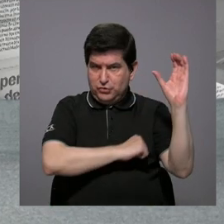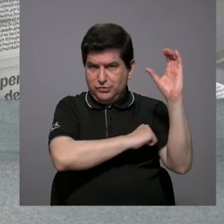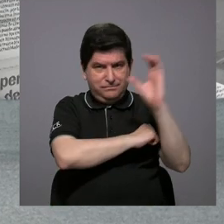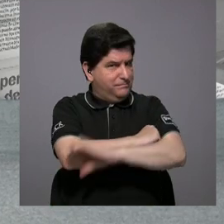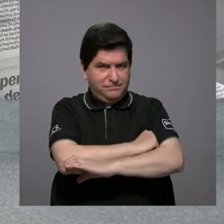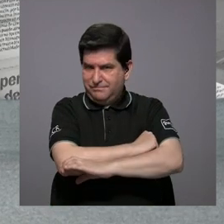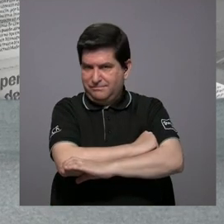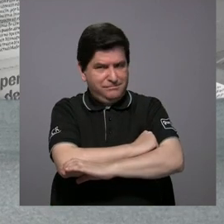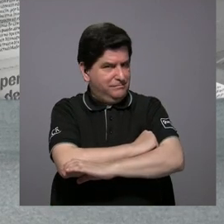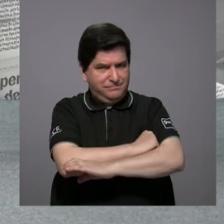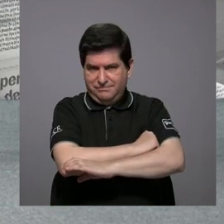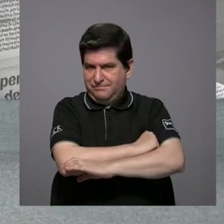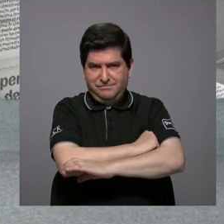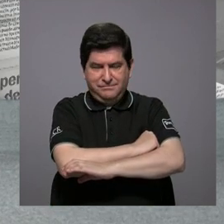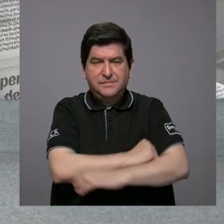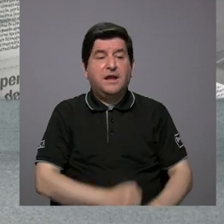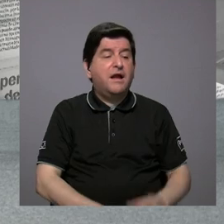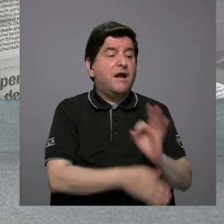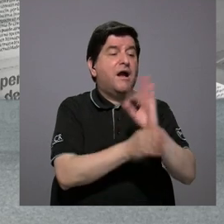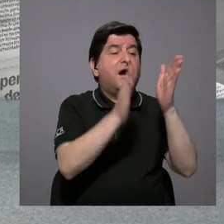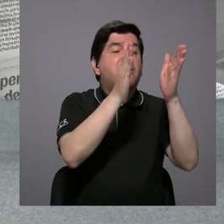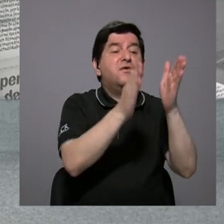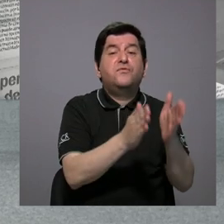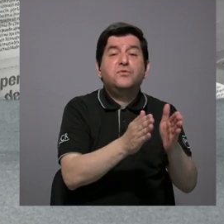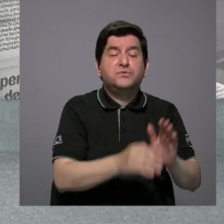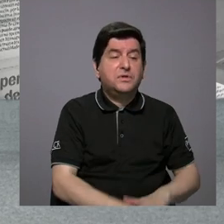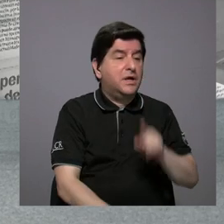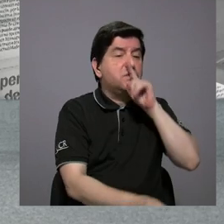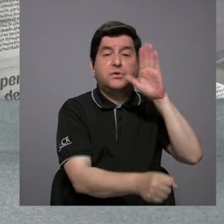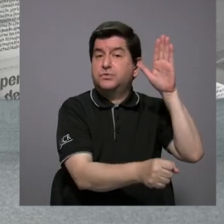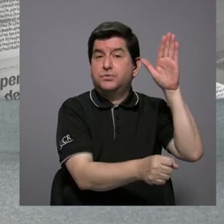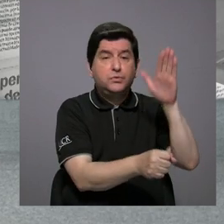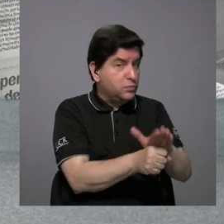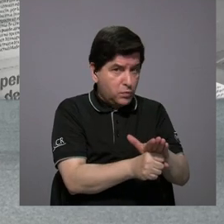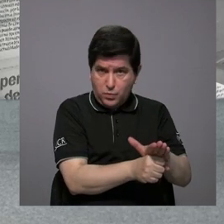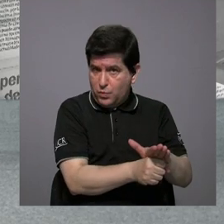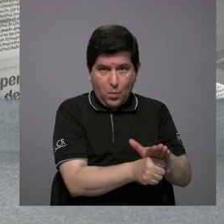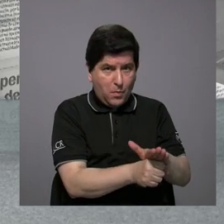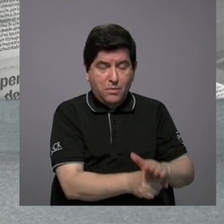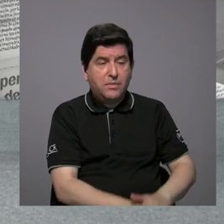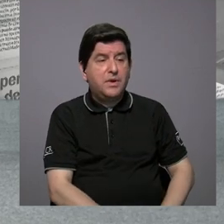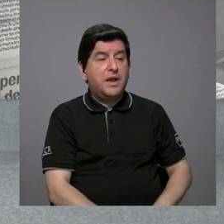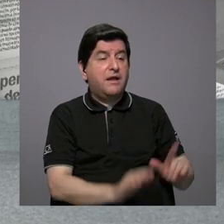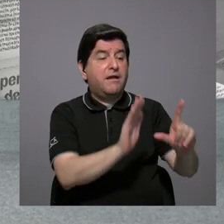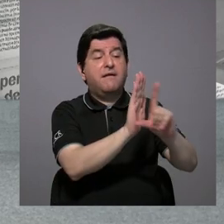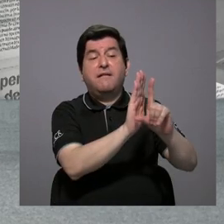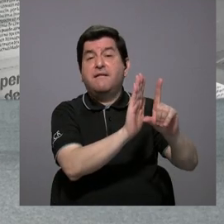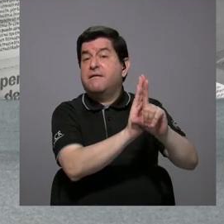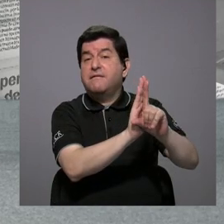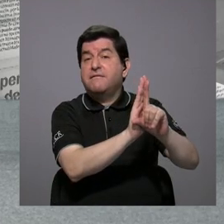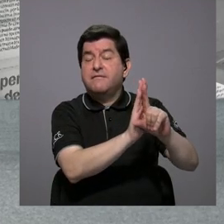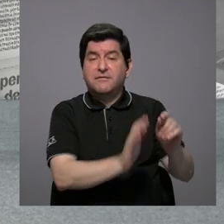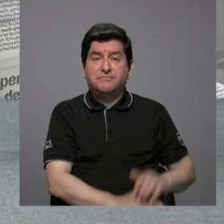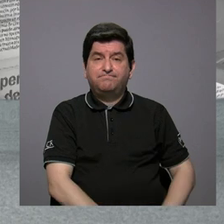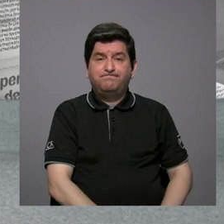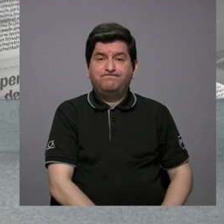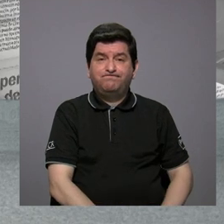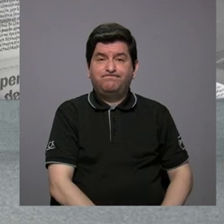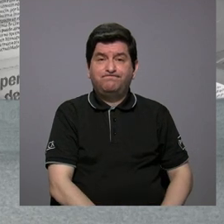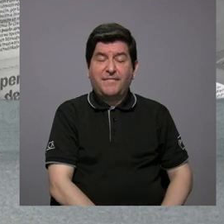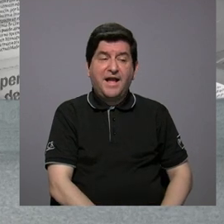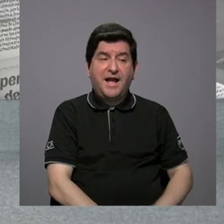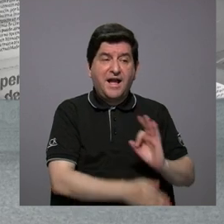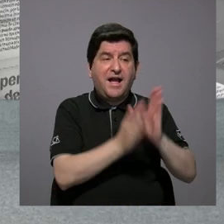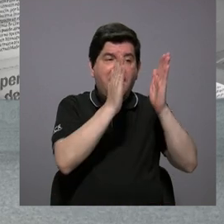a los funcionarios que incumplen o que no cumplen con la ley, entonces no van a haber